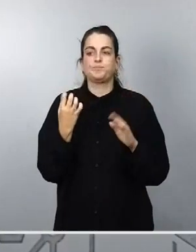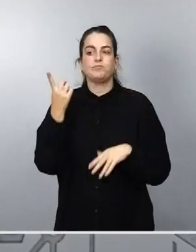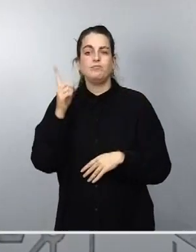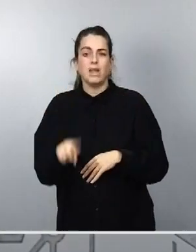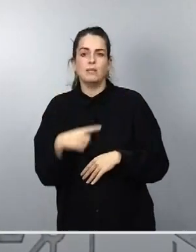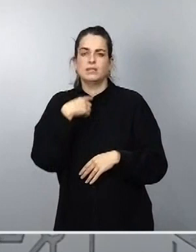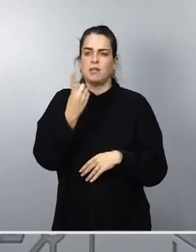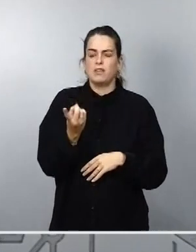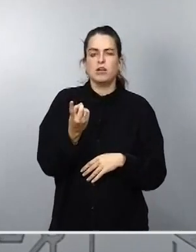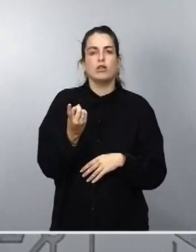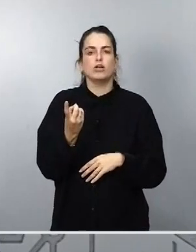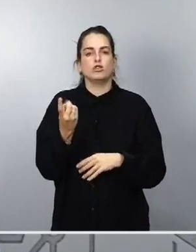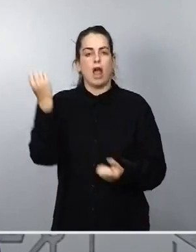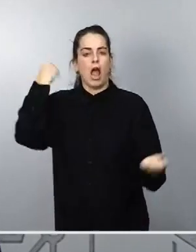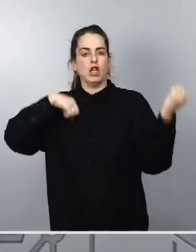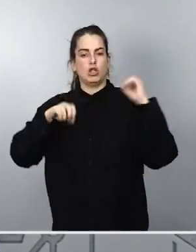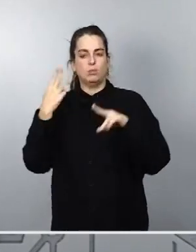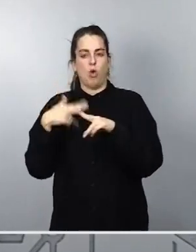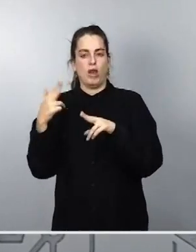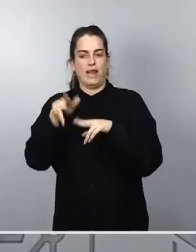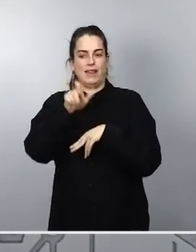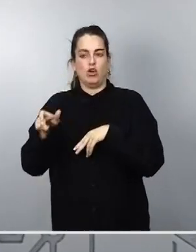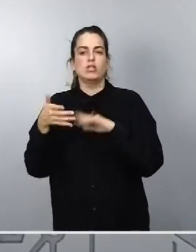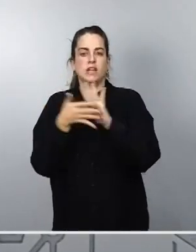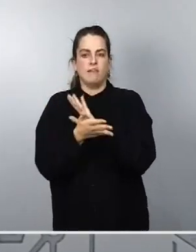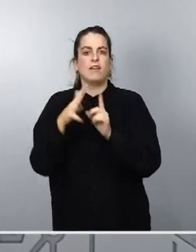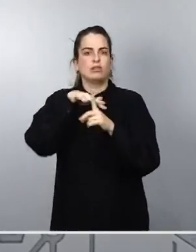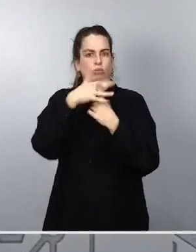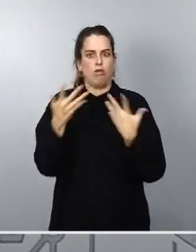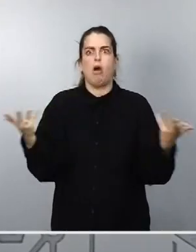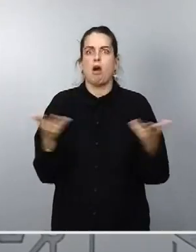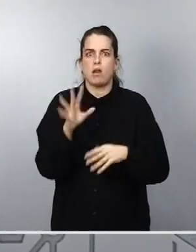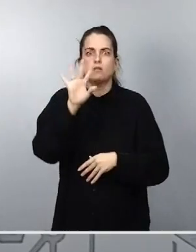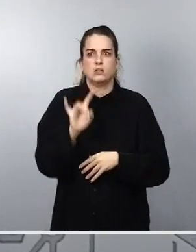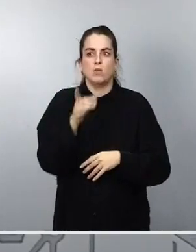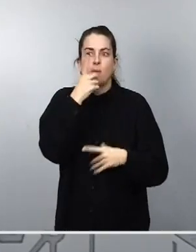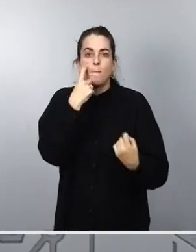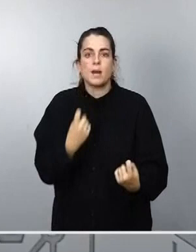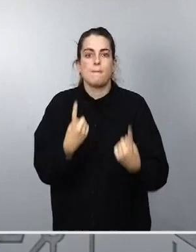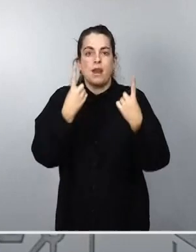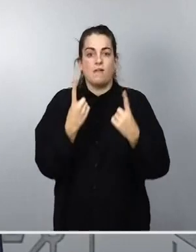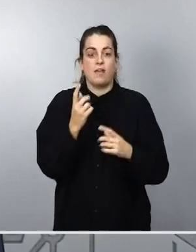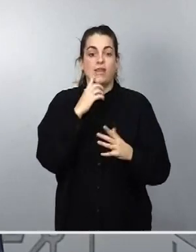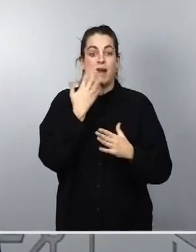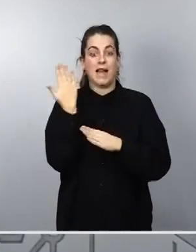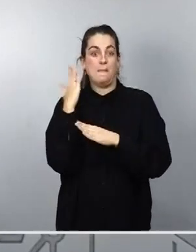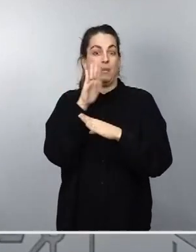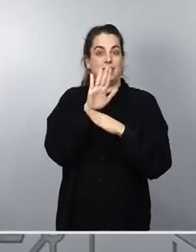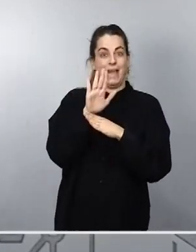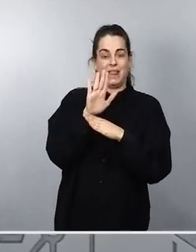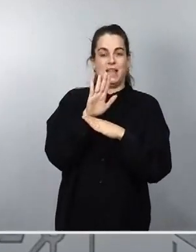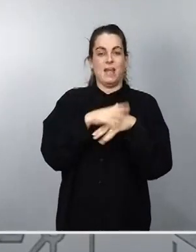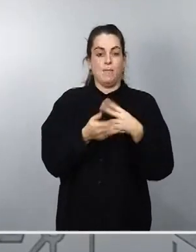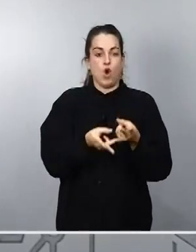actores políticos, de un hecho grave, porque por primera vez se impide a los representantes legítimos democráticamente elegidos por los